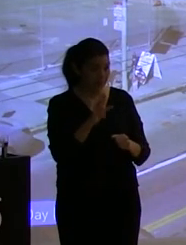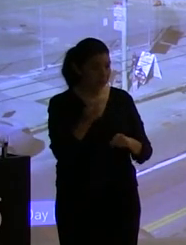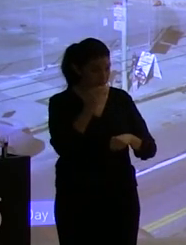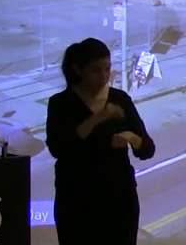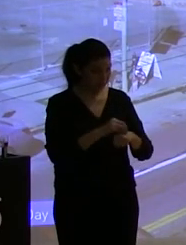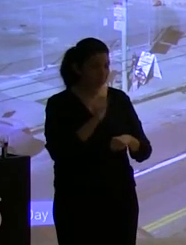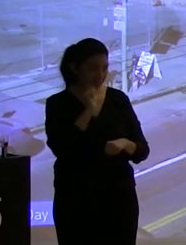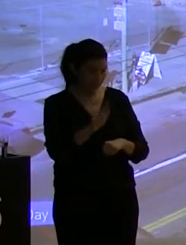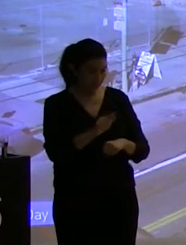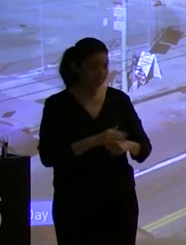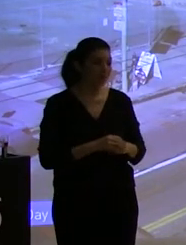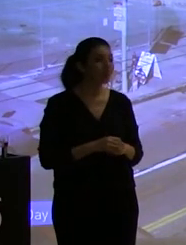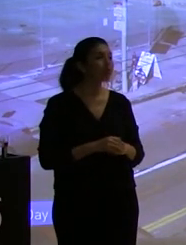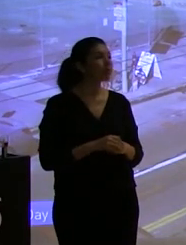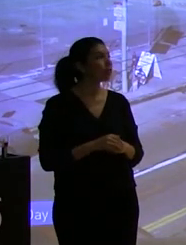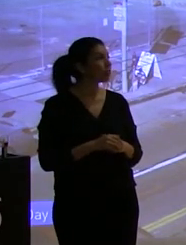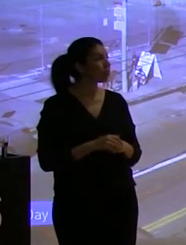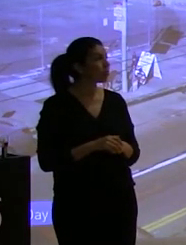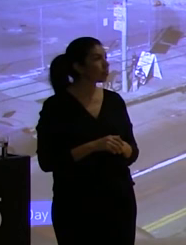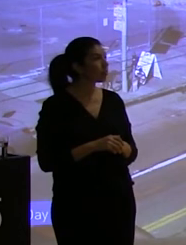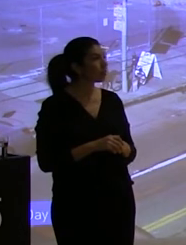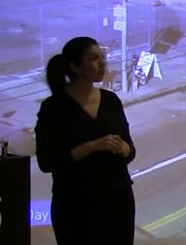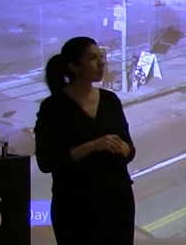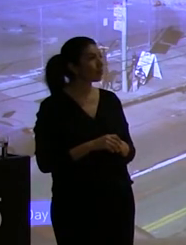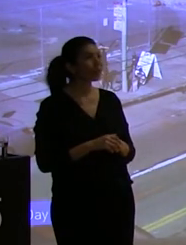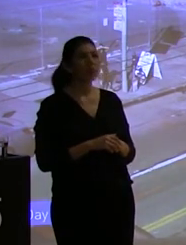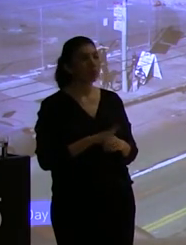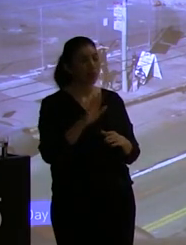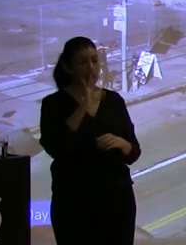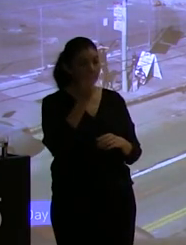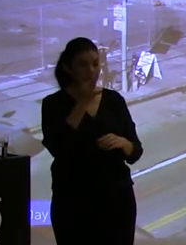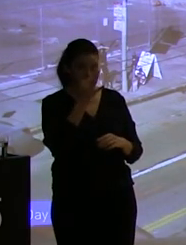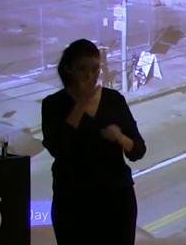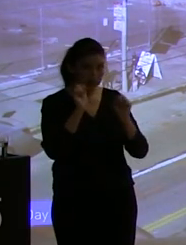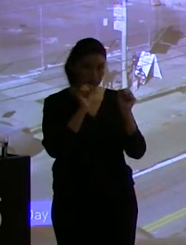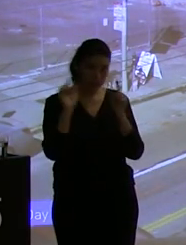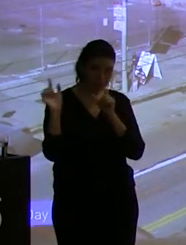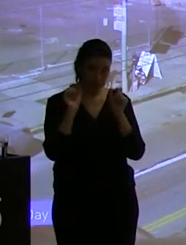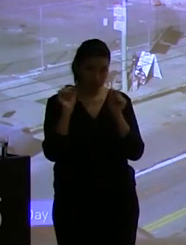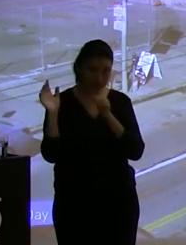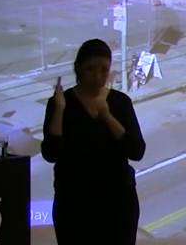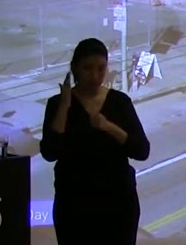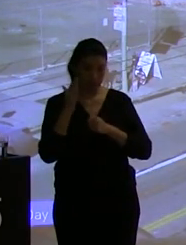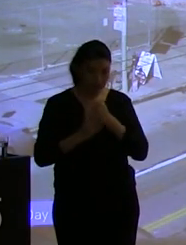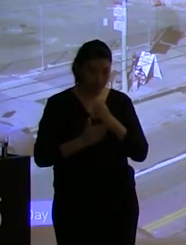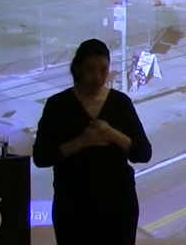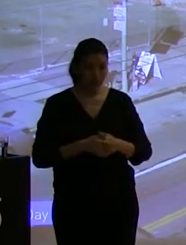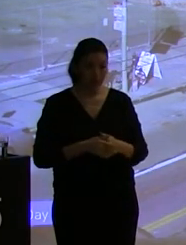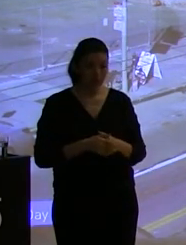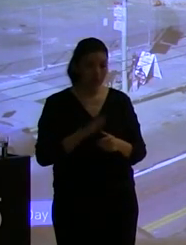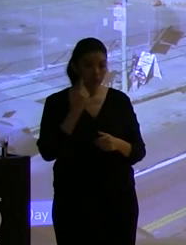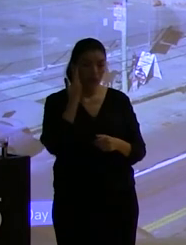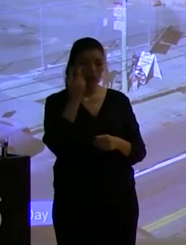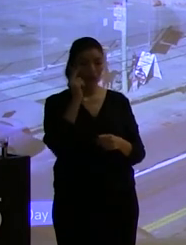y ahora acabo tengo pocas imágenes más con una una serie de antes y después de proyectos nuestros para darle